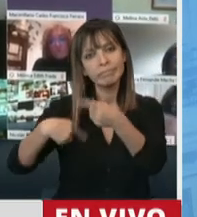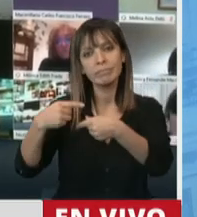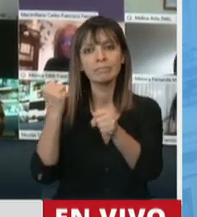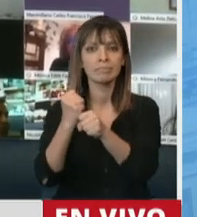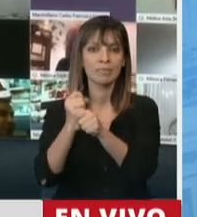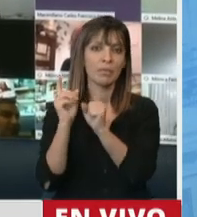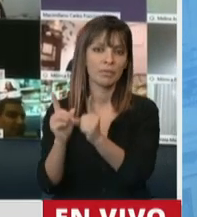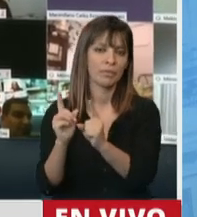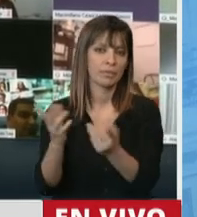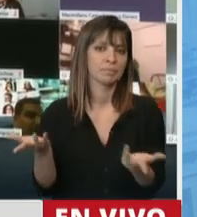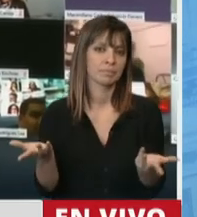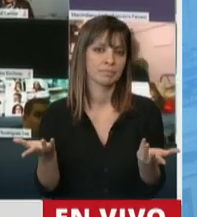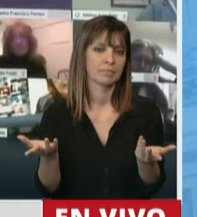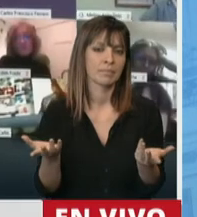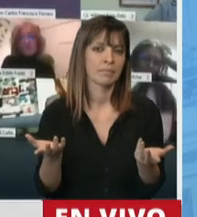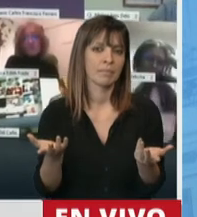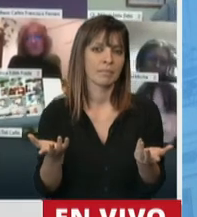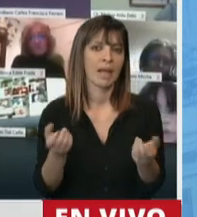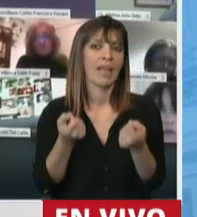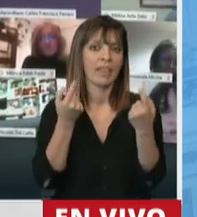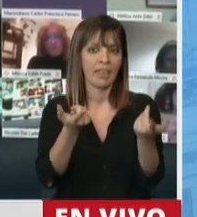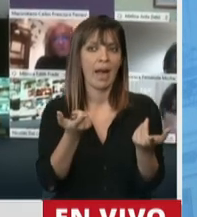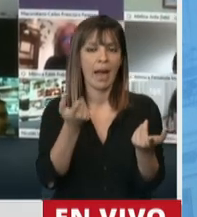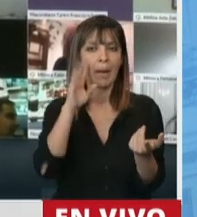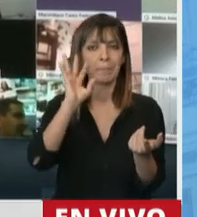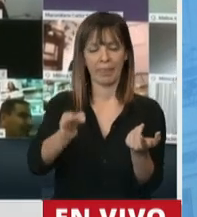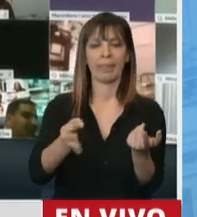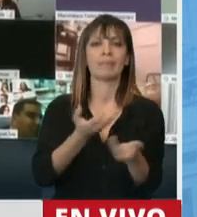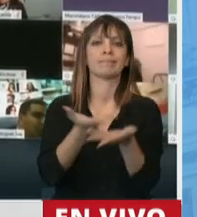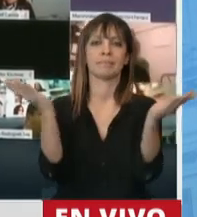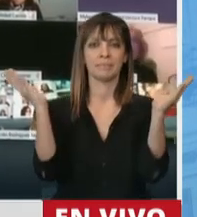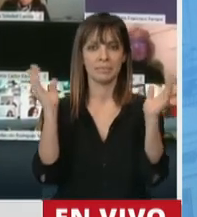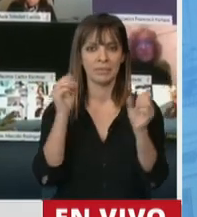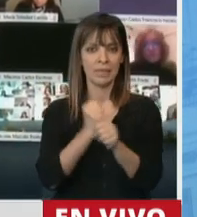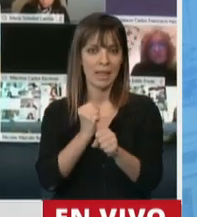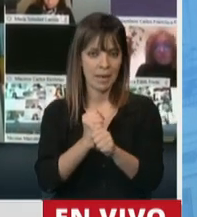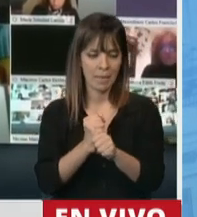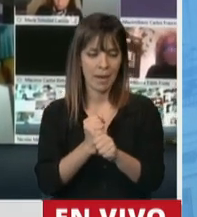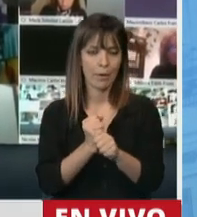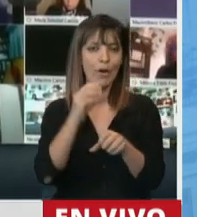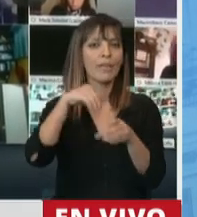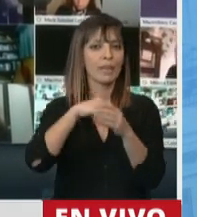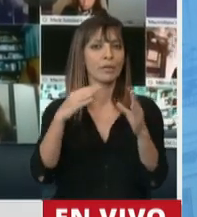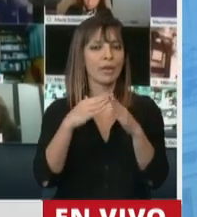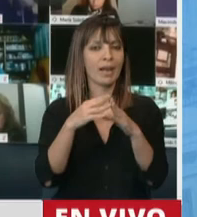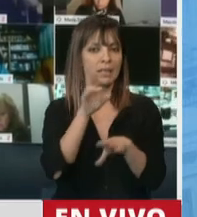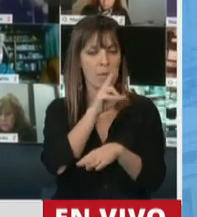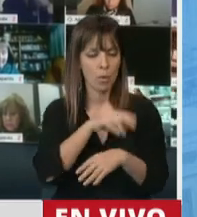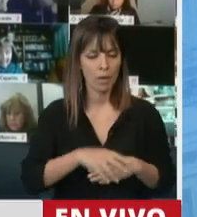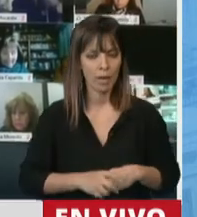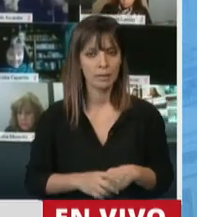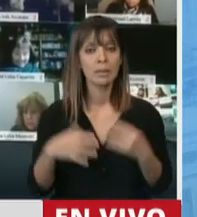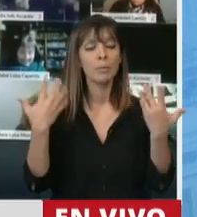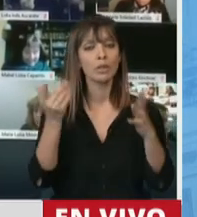está incluyendo y está poniendo en valor esta tarea que yo hacía referencia. Nos parece importante